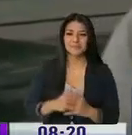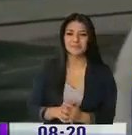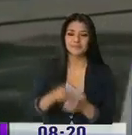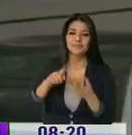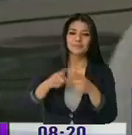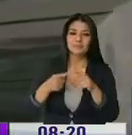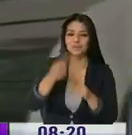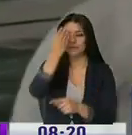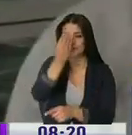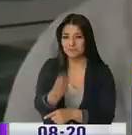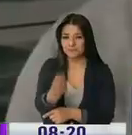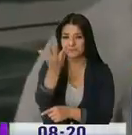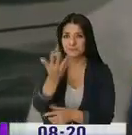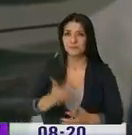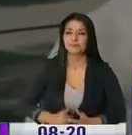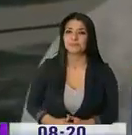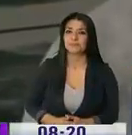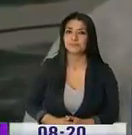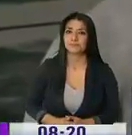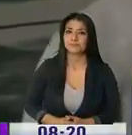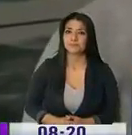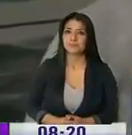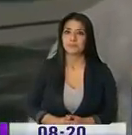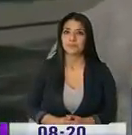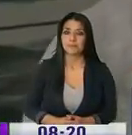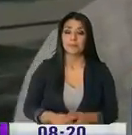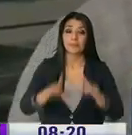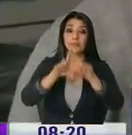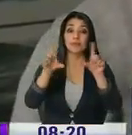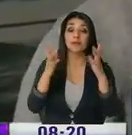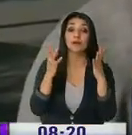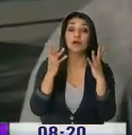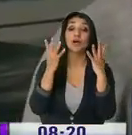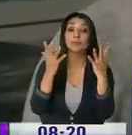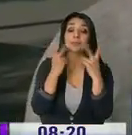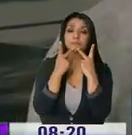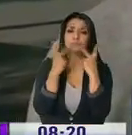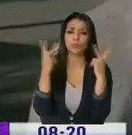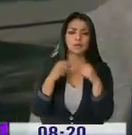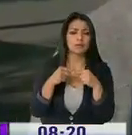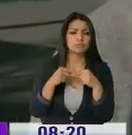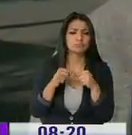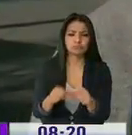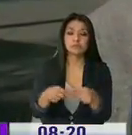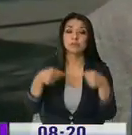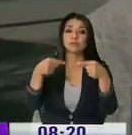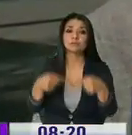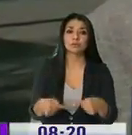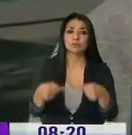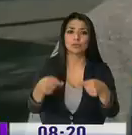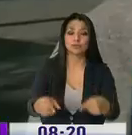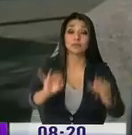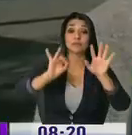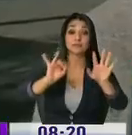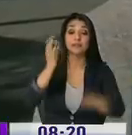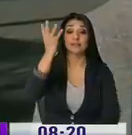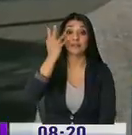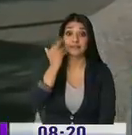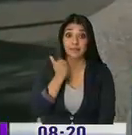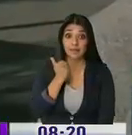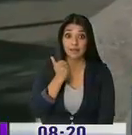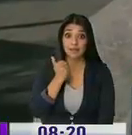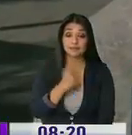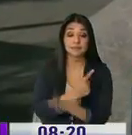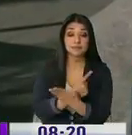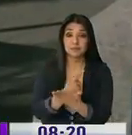televidentes, muy buenos días. Pues bien, nosotros como EMOA hacemos un trabajo continuo a diario. Estamos los siete días del mes, o siete